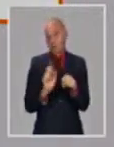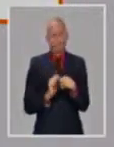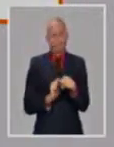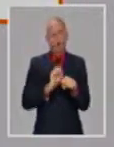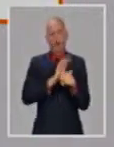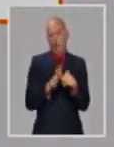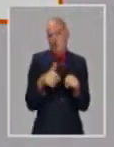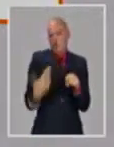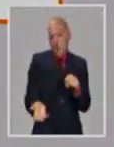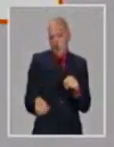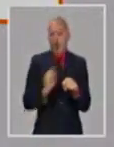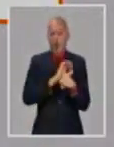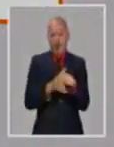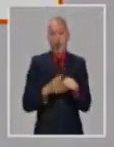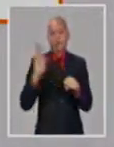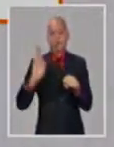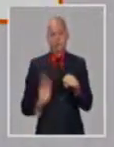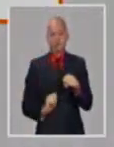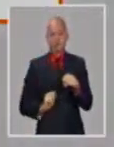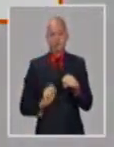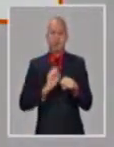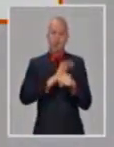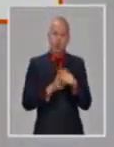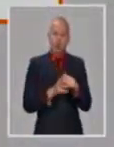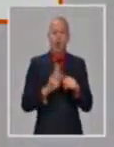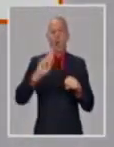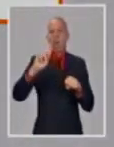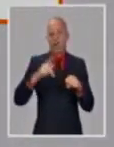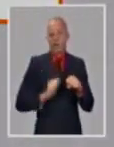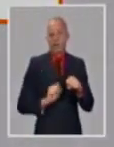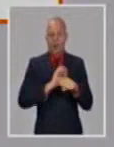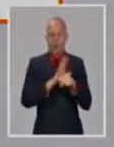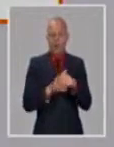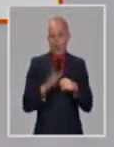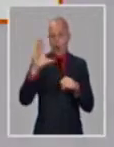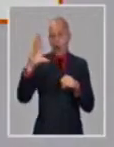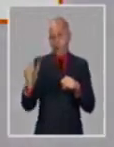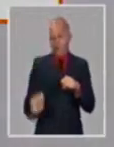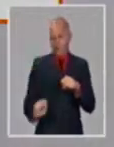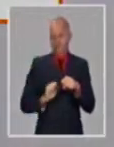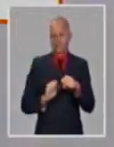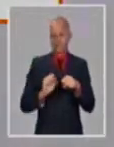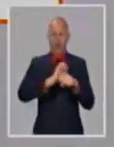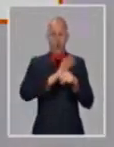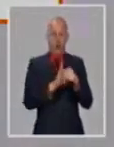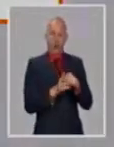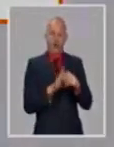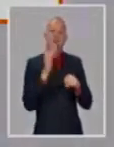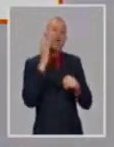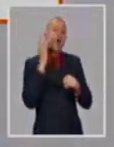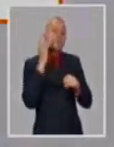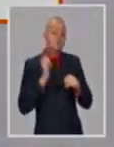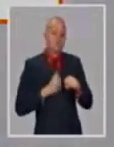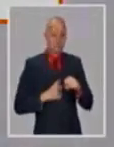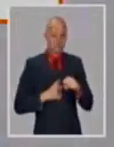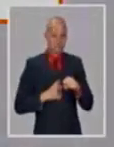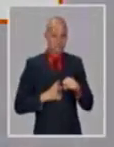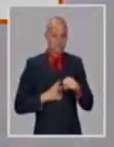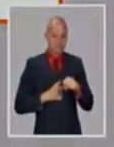las variantes, una está tratando de sustituir a la otra paulatinamente. Y esto hay que seguirlo.